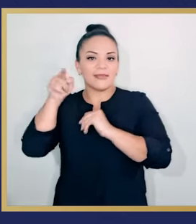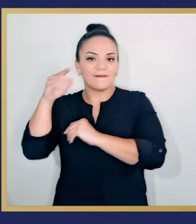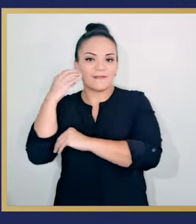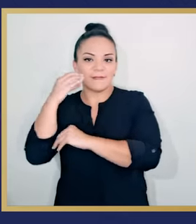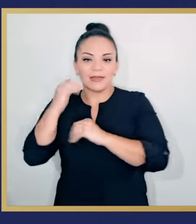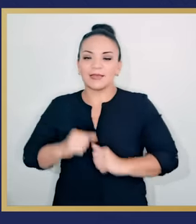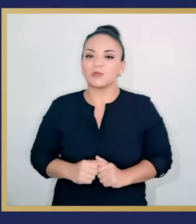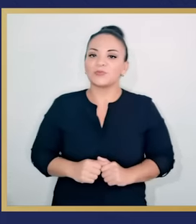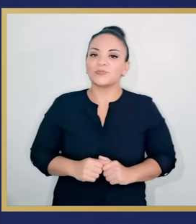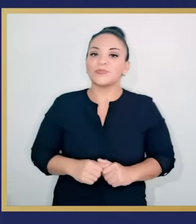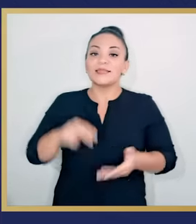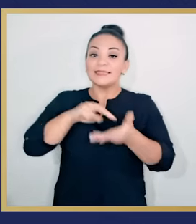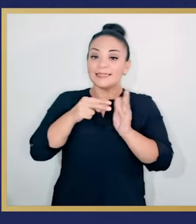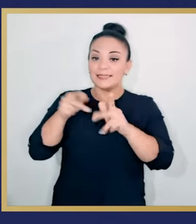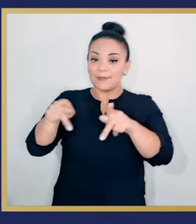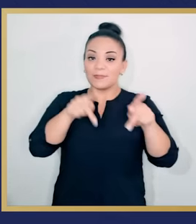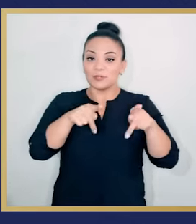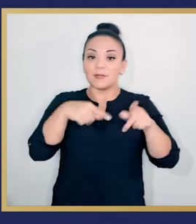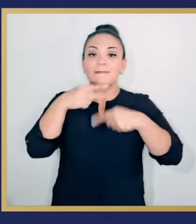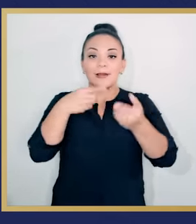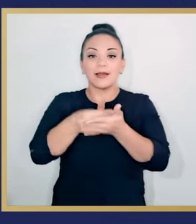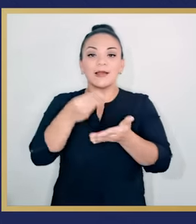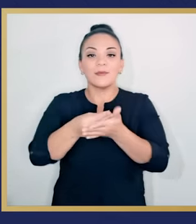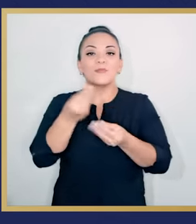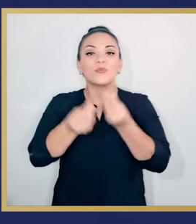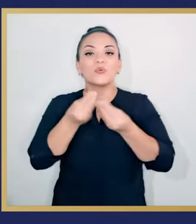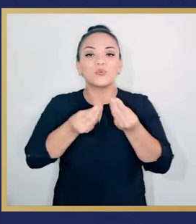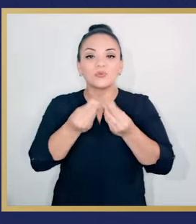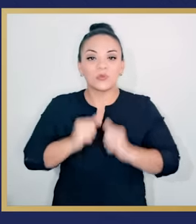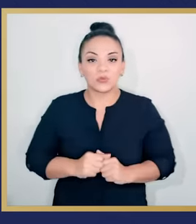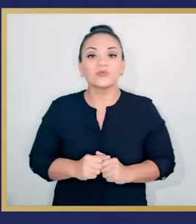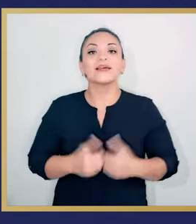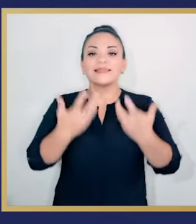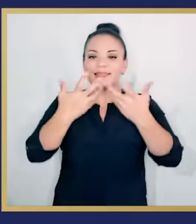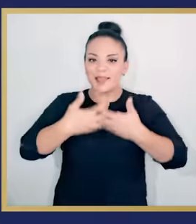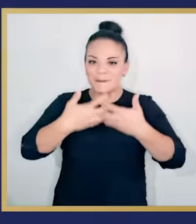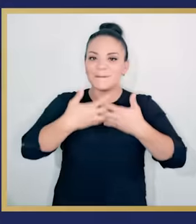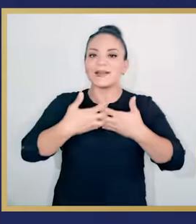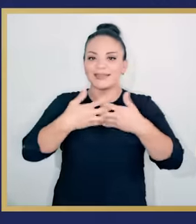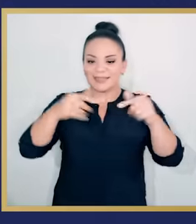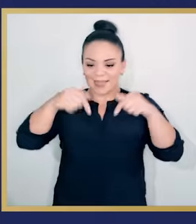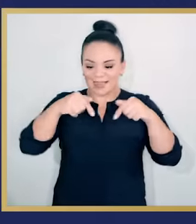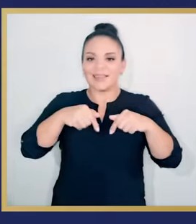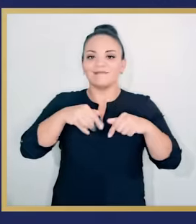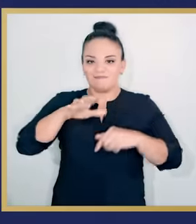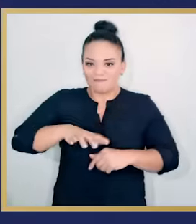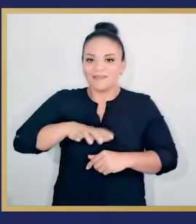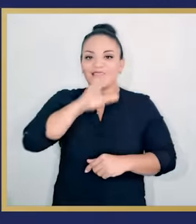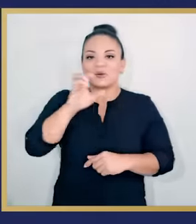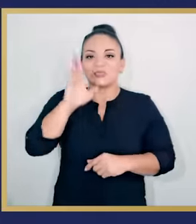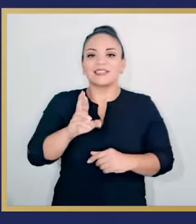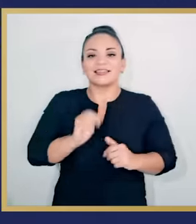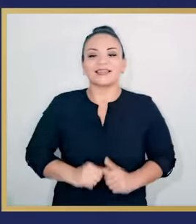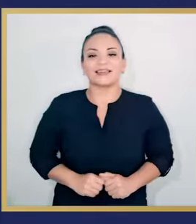población de más de 10 millones de habitantes, personas que comprarán los productos de empresas